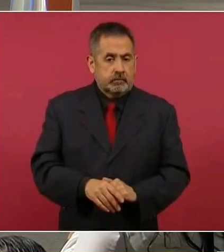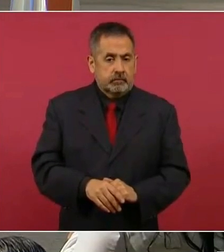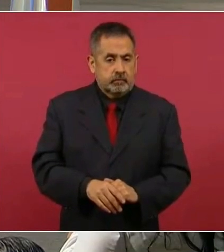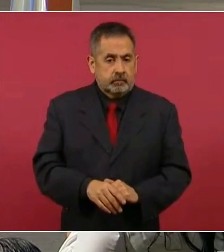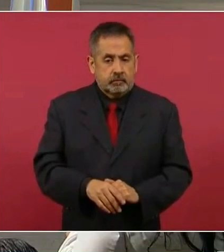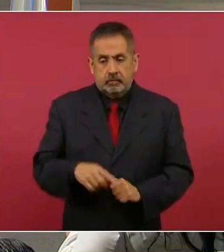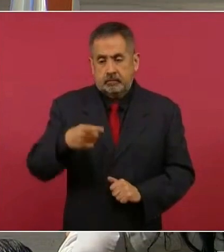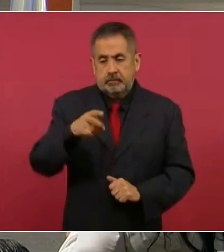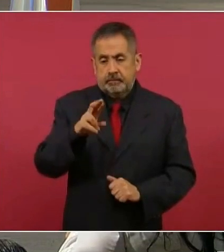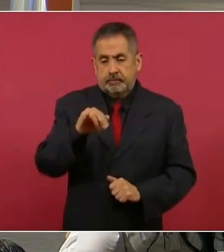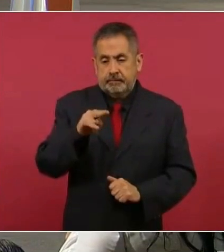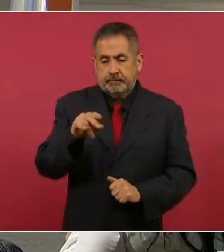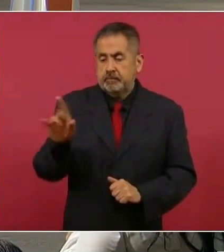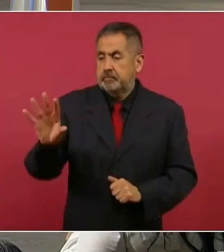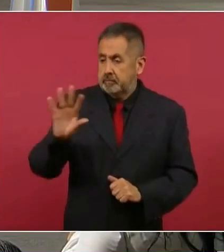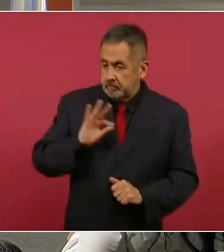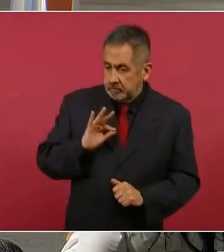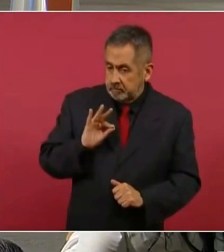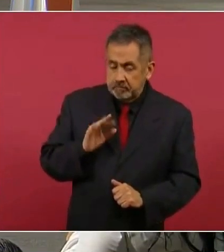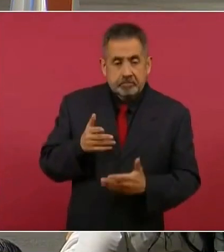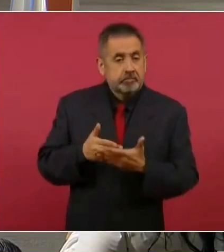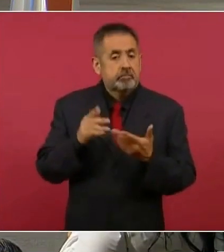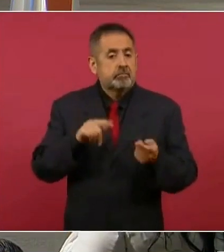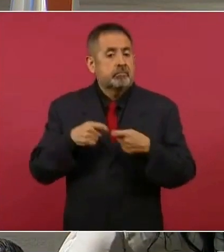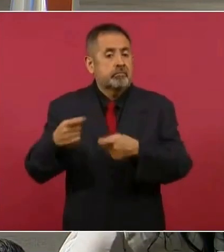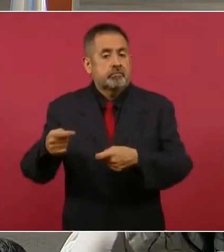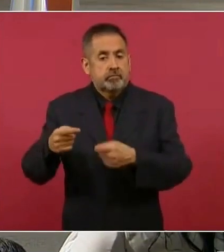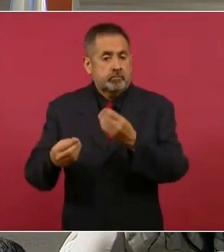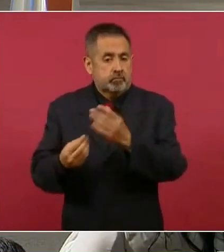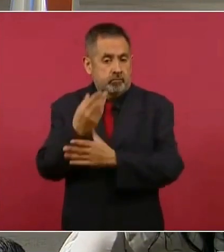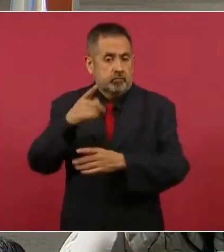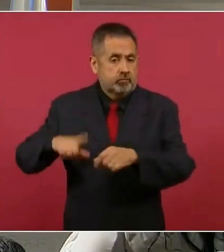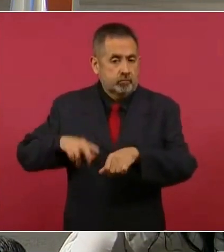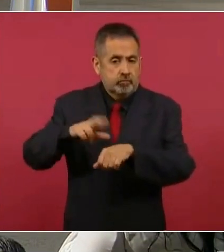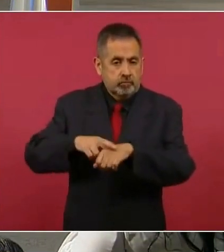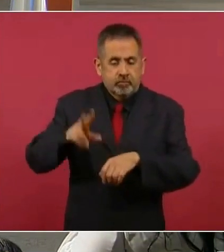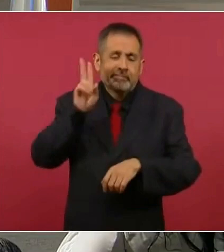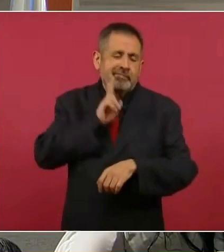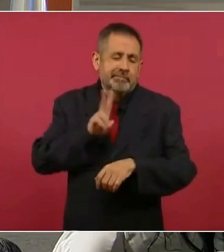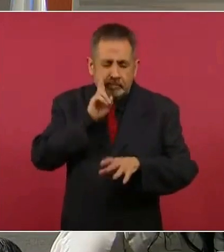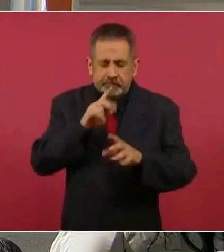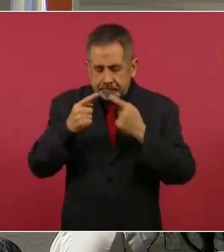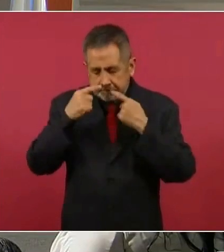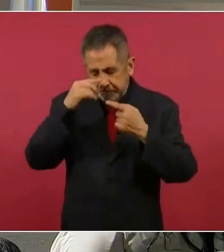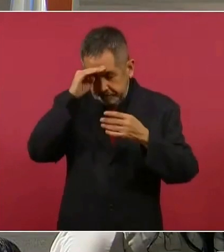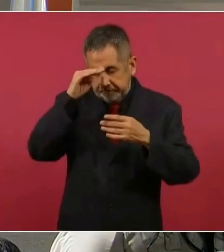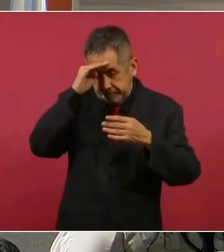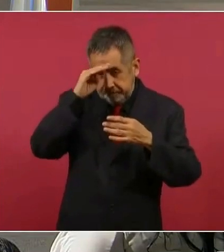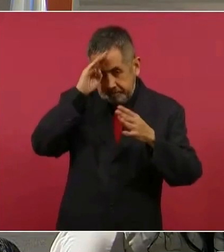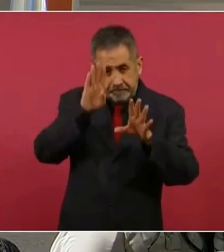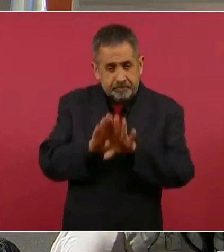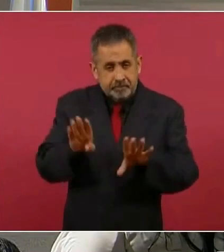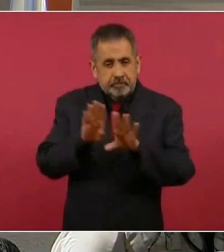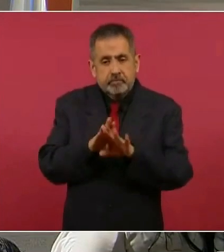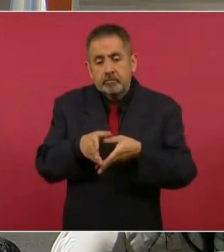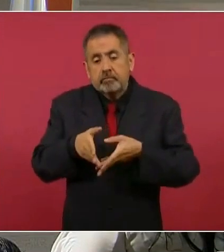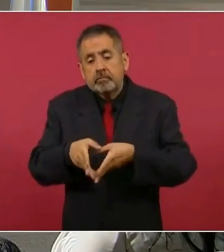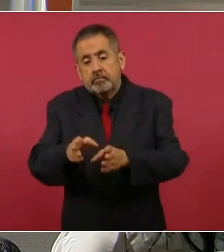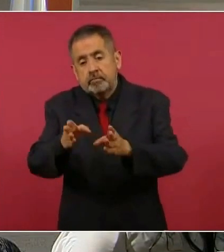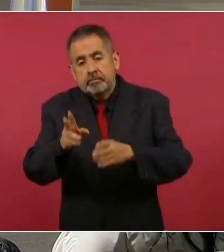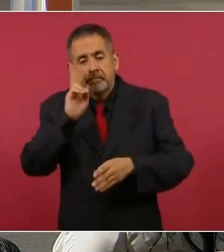Quirino y ahora el maestro también. Vamos a ver qué hacemos. Morelos, ese es el camino.